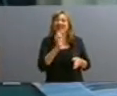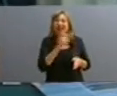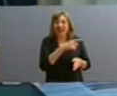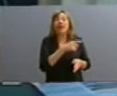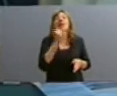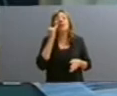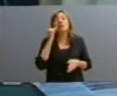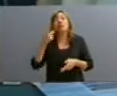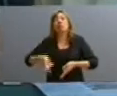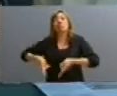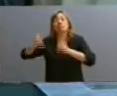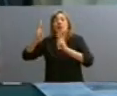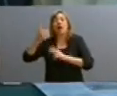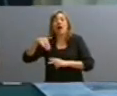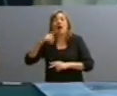de la AMIA.